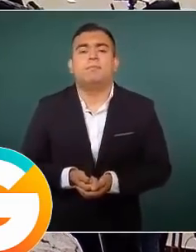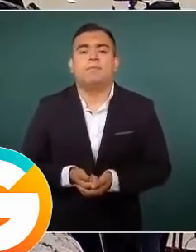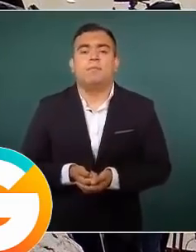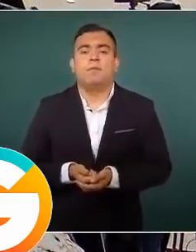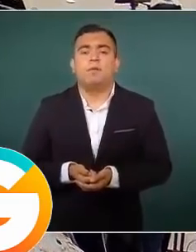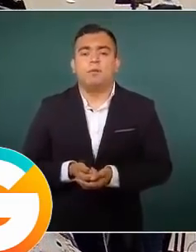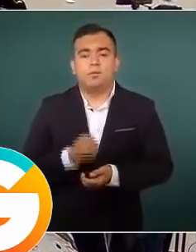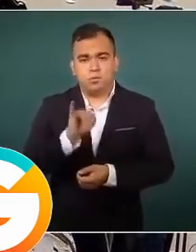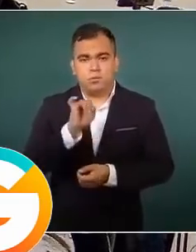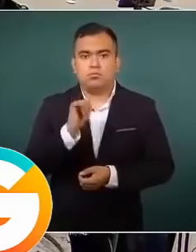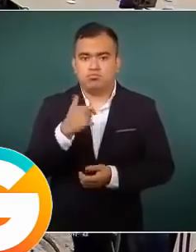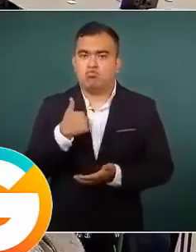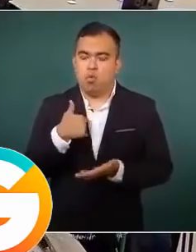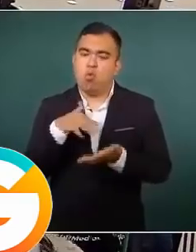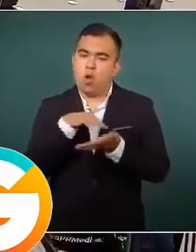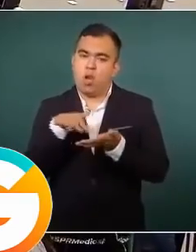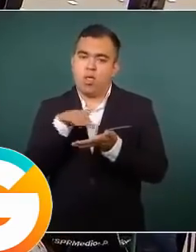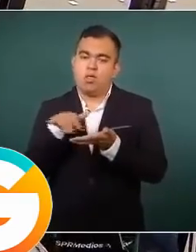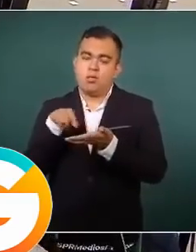Bueno, sí lo leí.